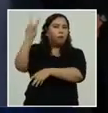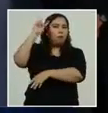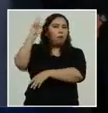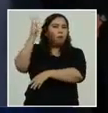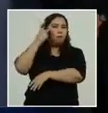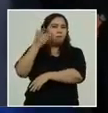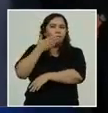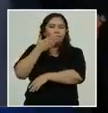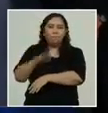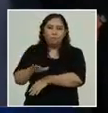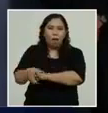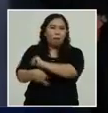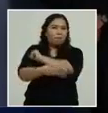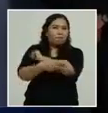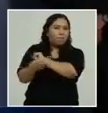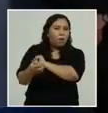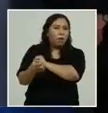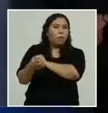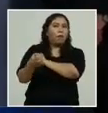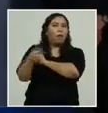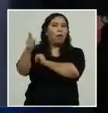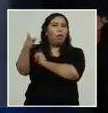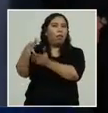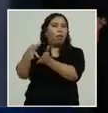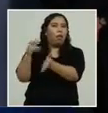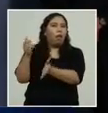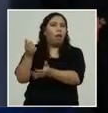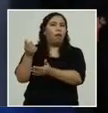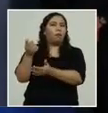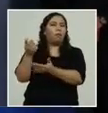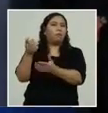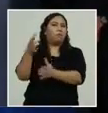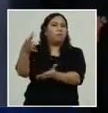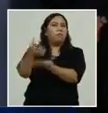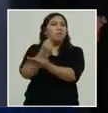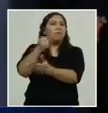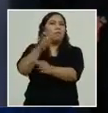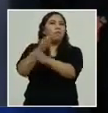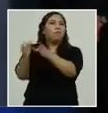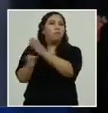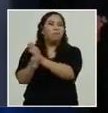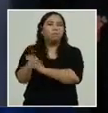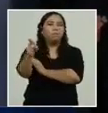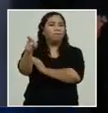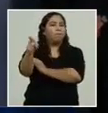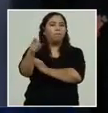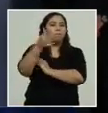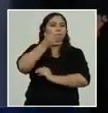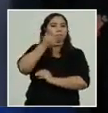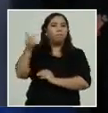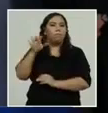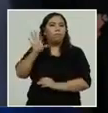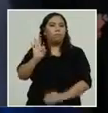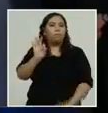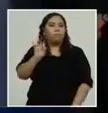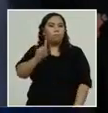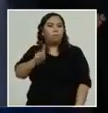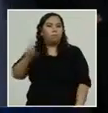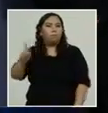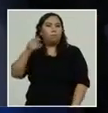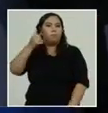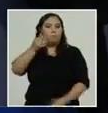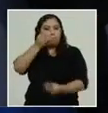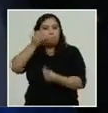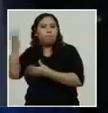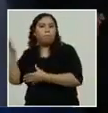seguridad de la zona que estamos evacuando de los albergues y siempre va haber presencia militar y policial